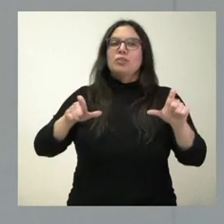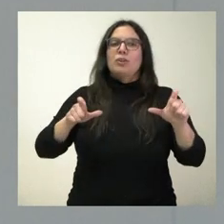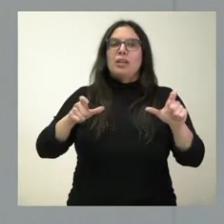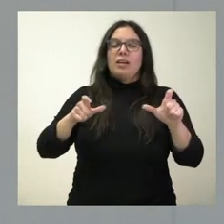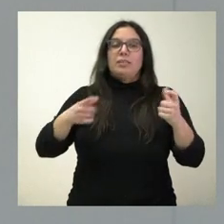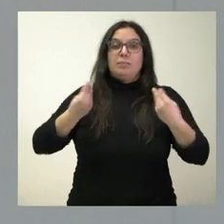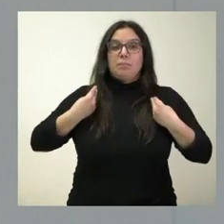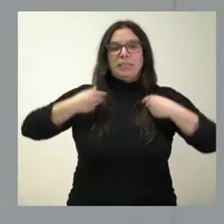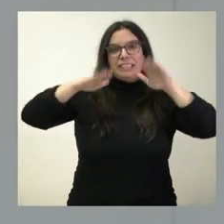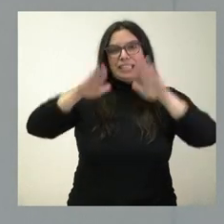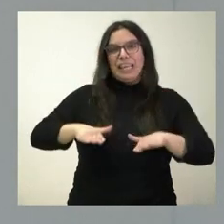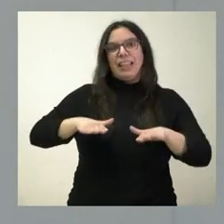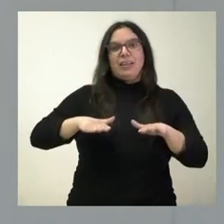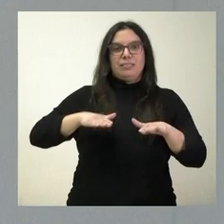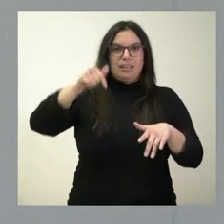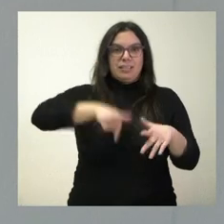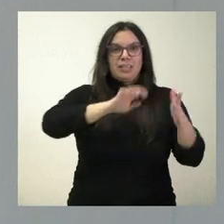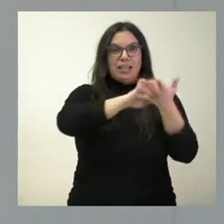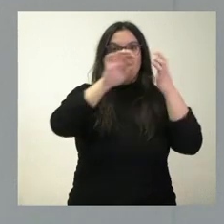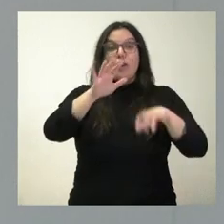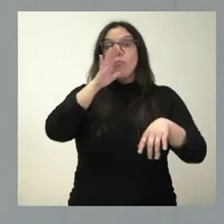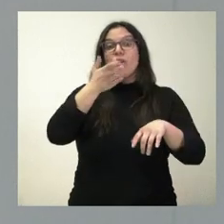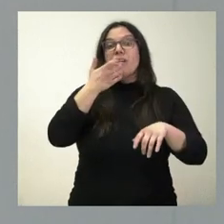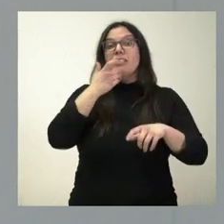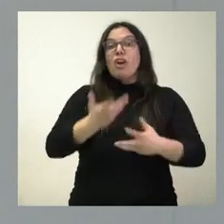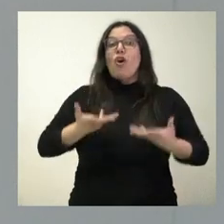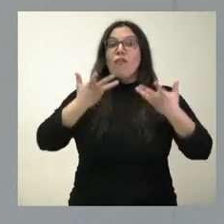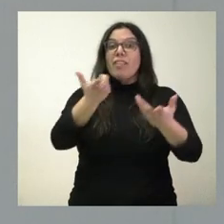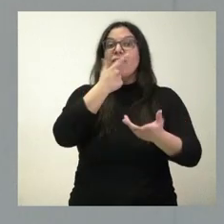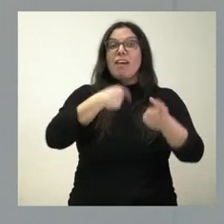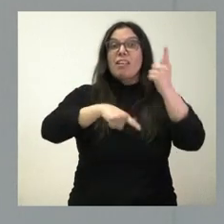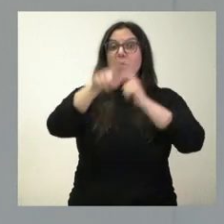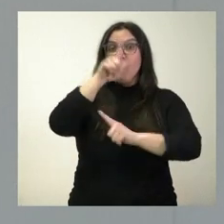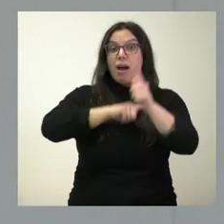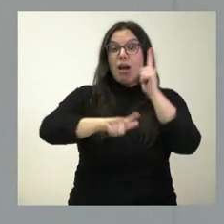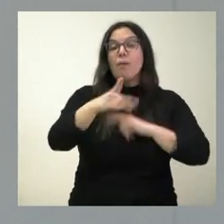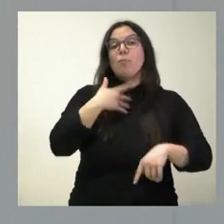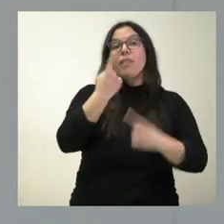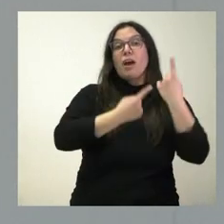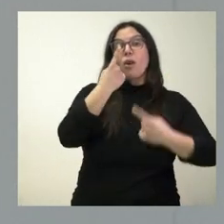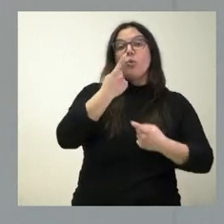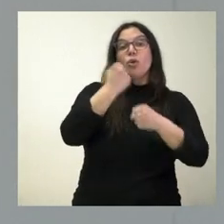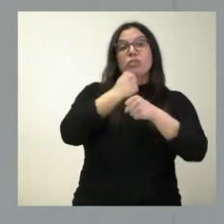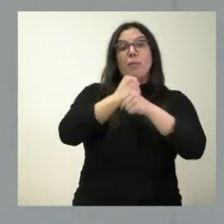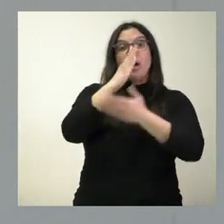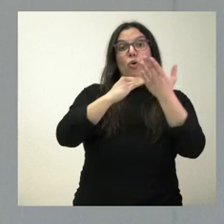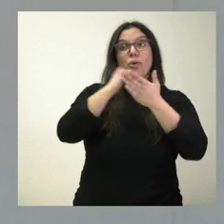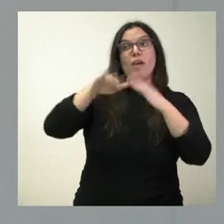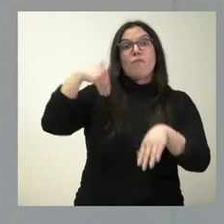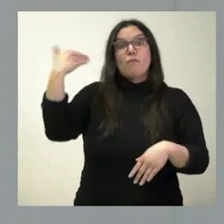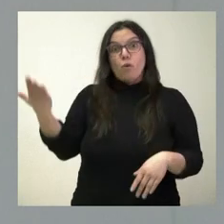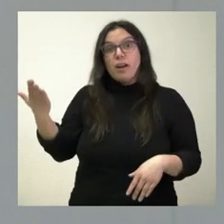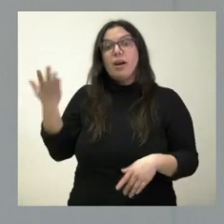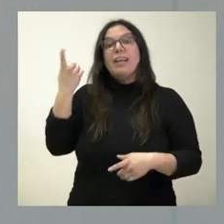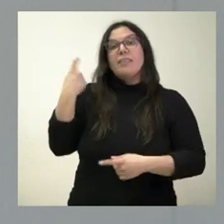lucha contra la despoblación, porque va a permitir que muchas personas de nuestra comunidad autónoma, que quizá trabajan fuera de la comunidad y que necesitan el